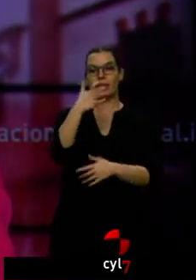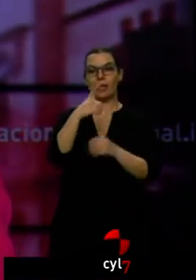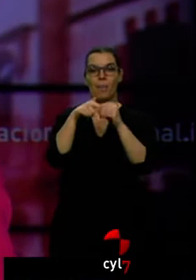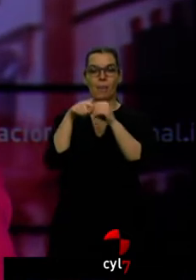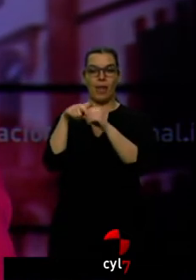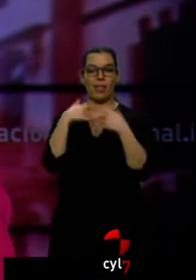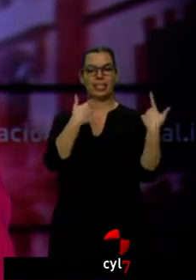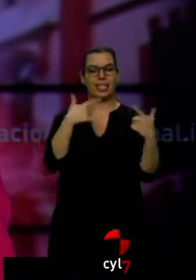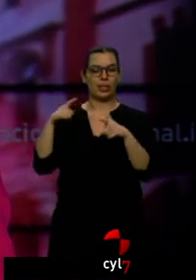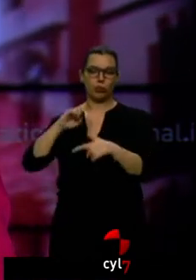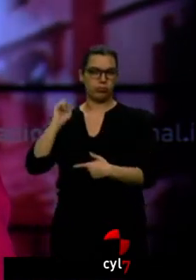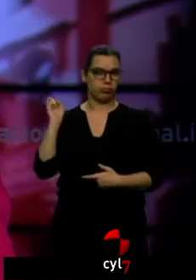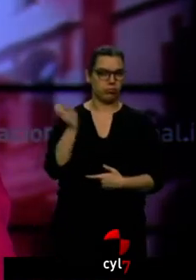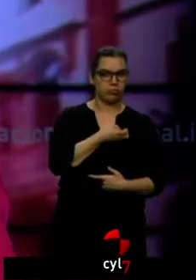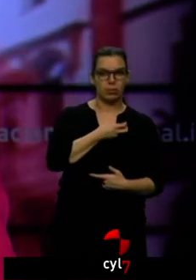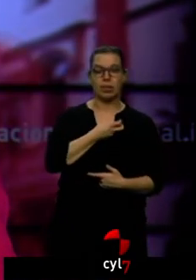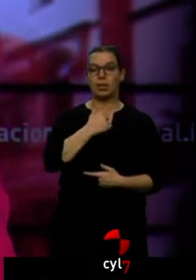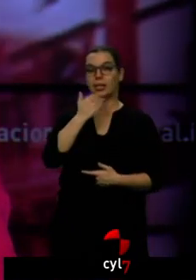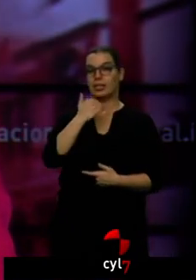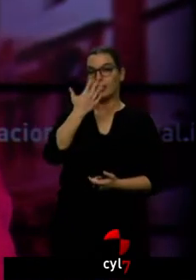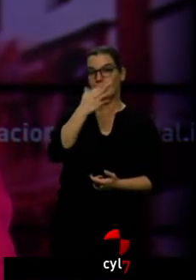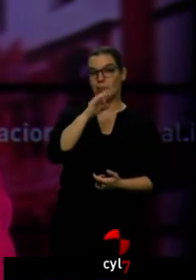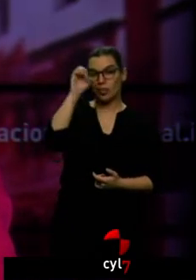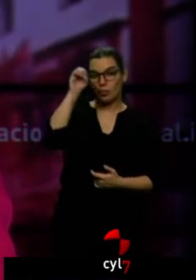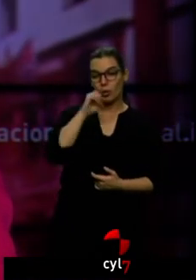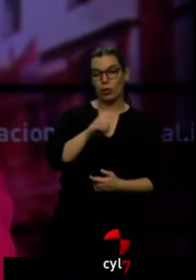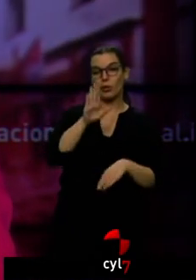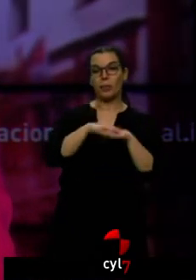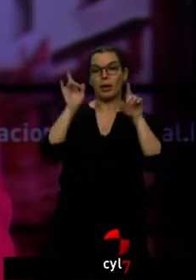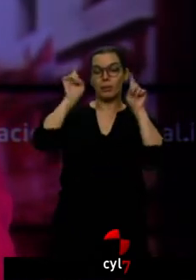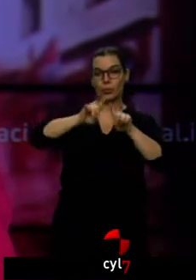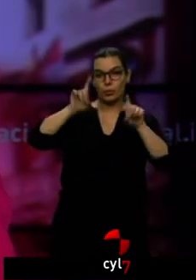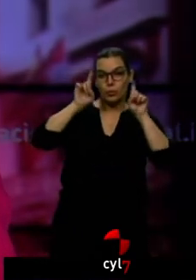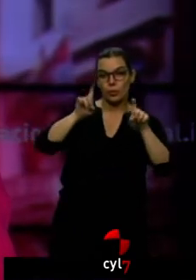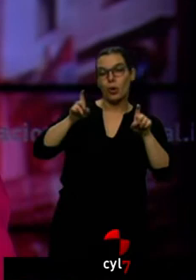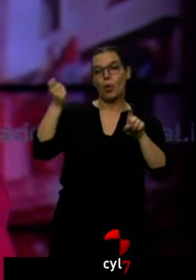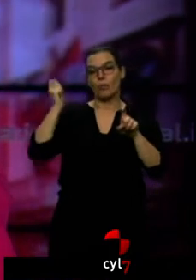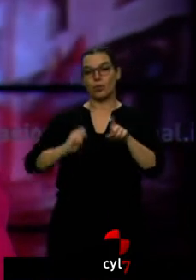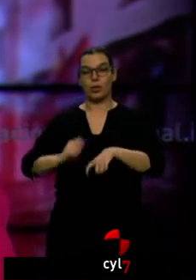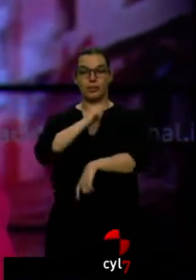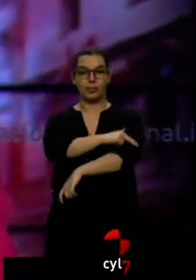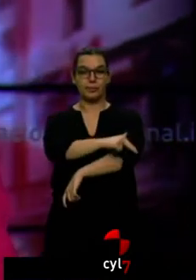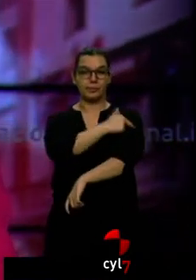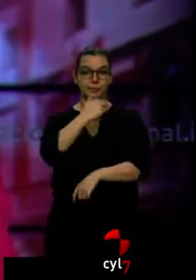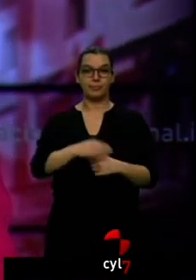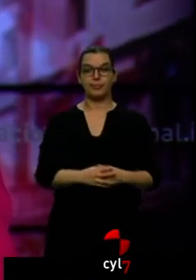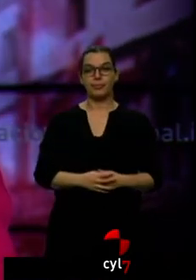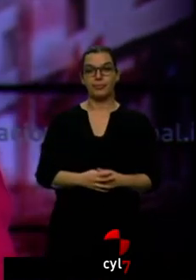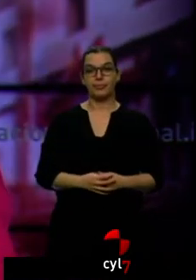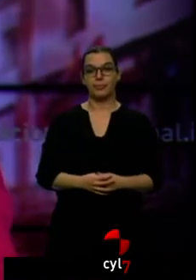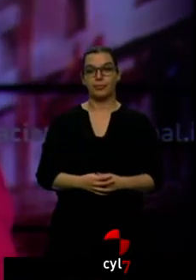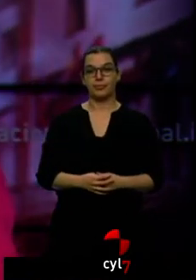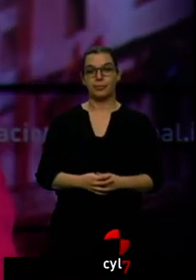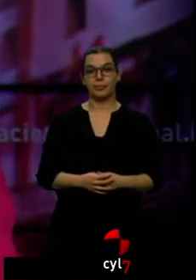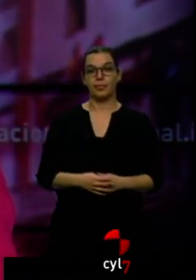todos los sectores y categorías. Casi la mitad son para docentes y personal de SACIL. Estas plazas se suman a las más de